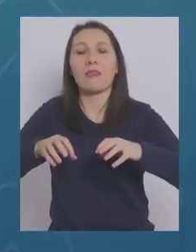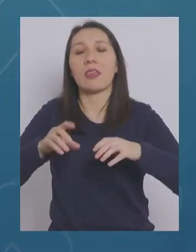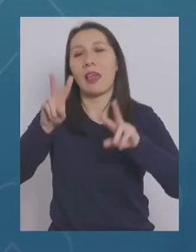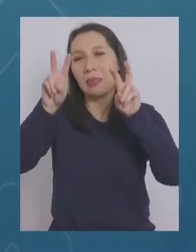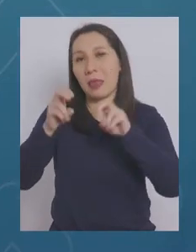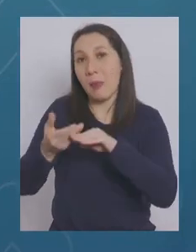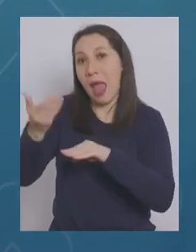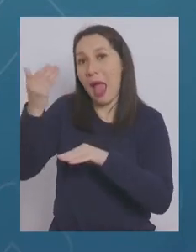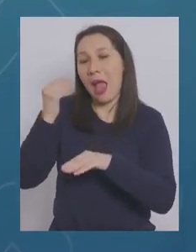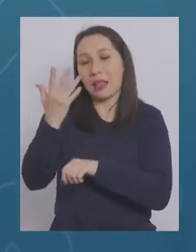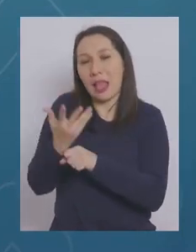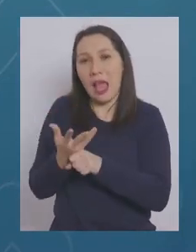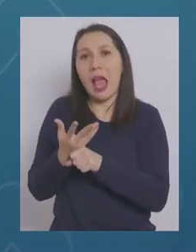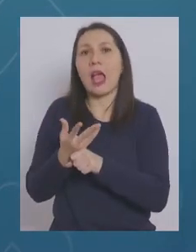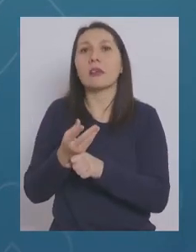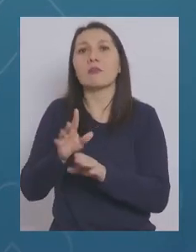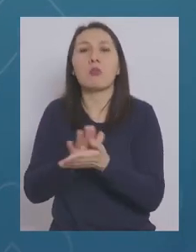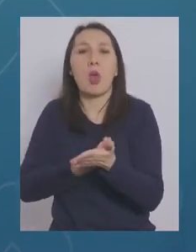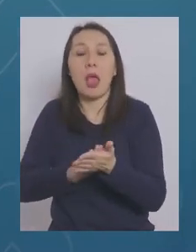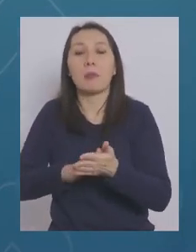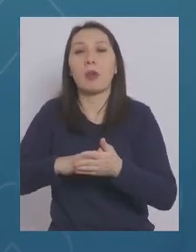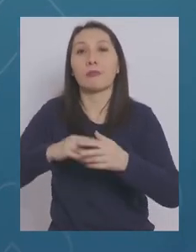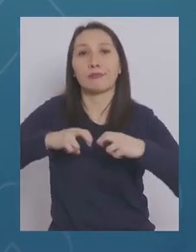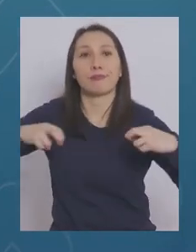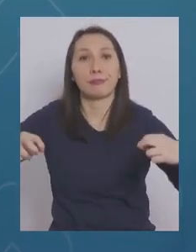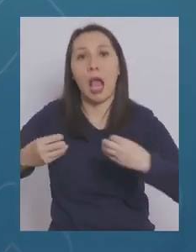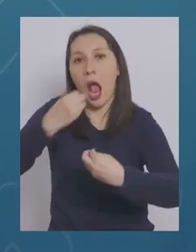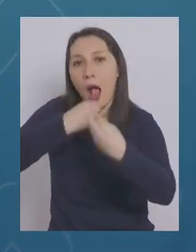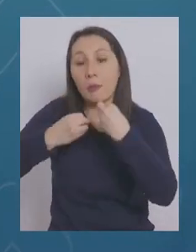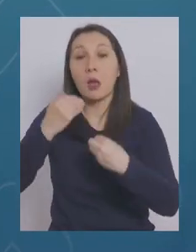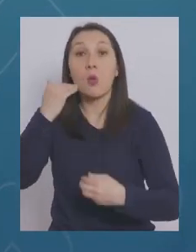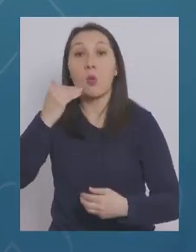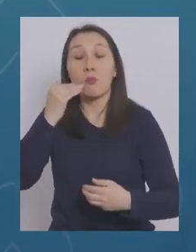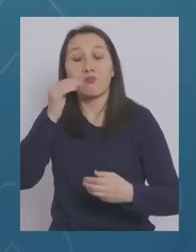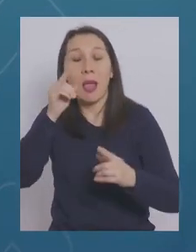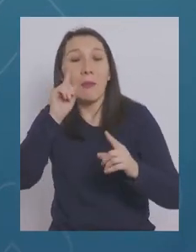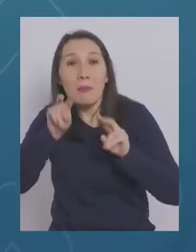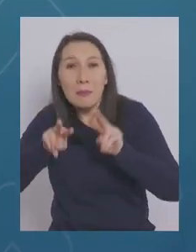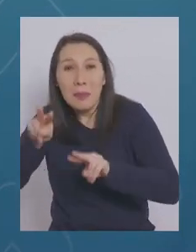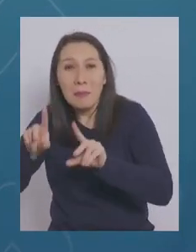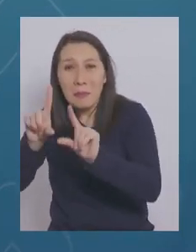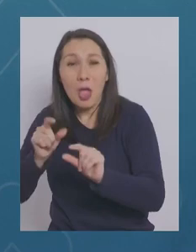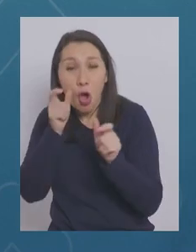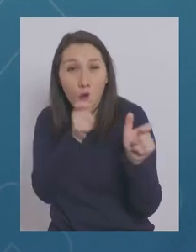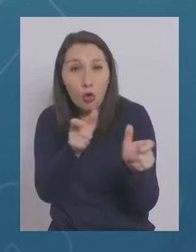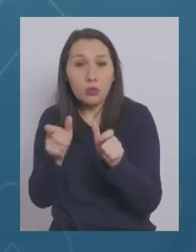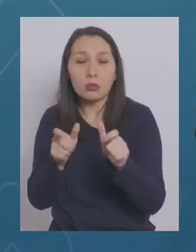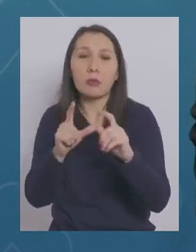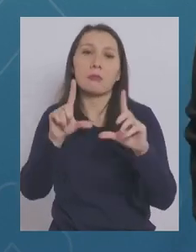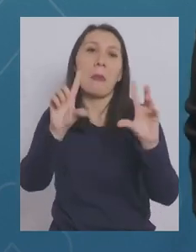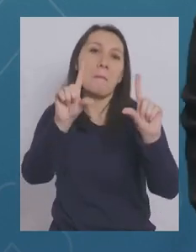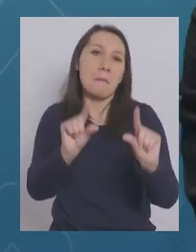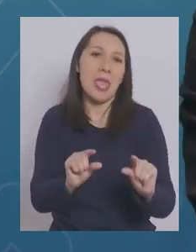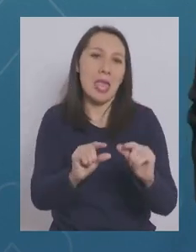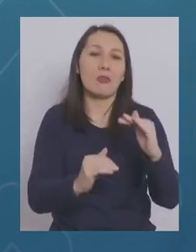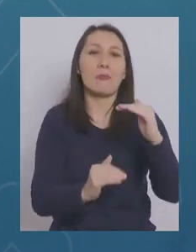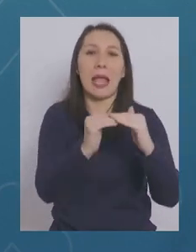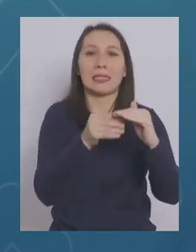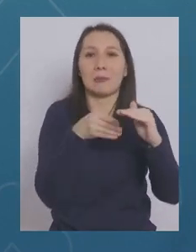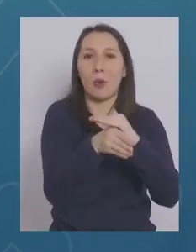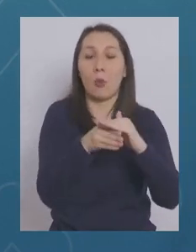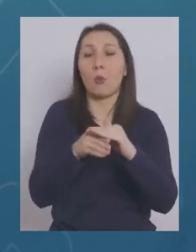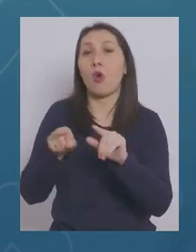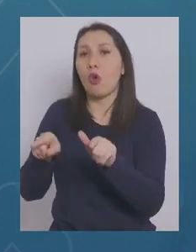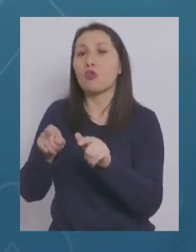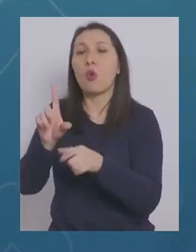categoría anterior que contemple consumo de alimentos, por ejemplo. Al haber un menor control sobre estas actividades, los aforos son más reducidos que en aquellas actividades donde